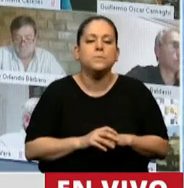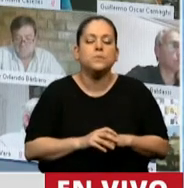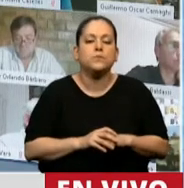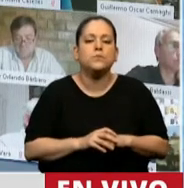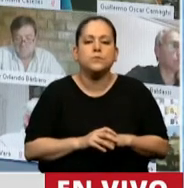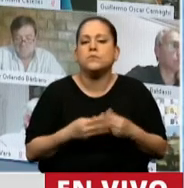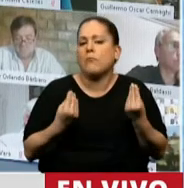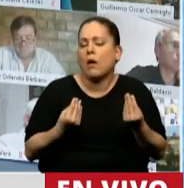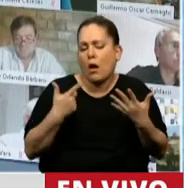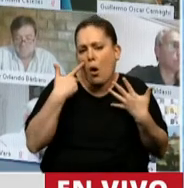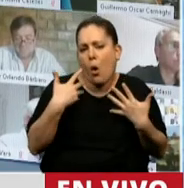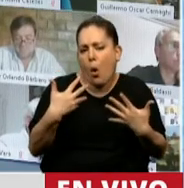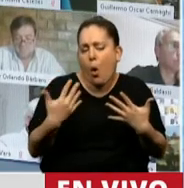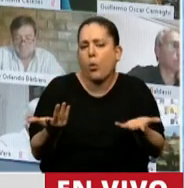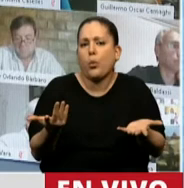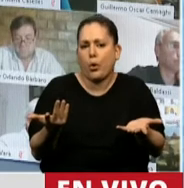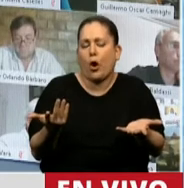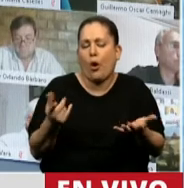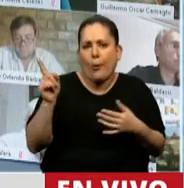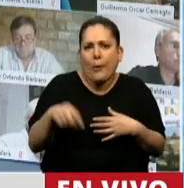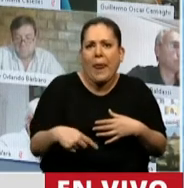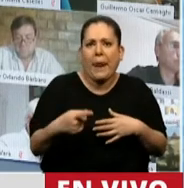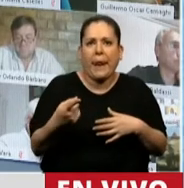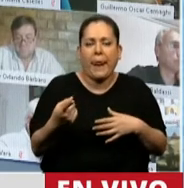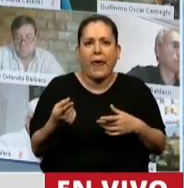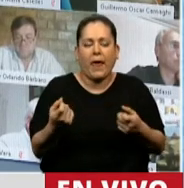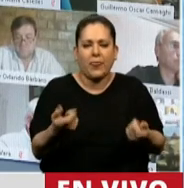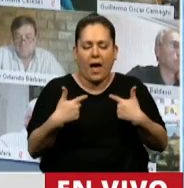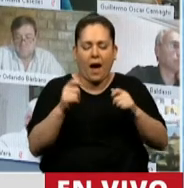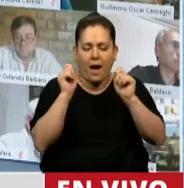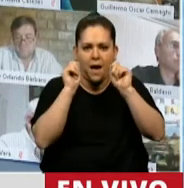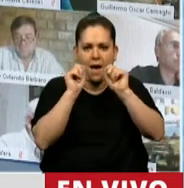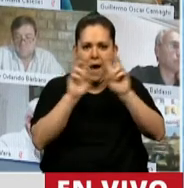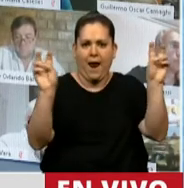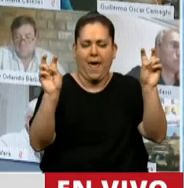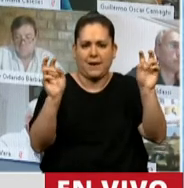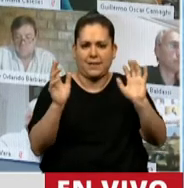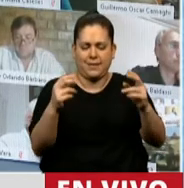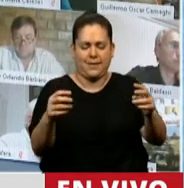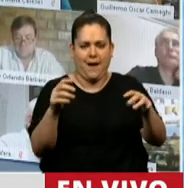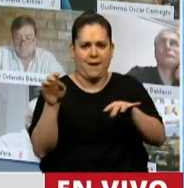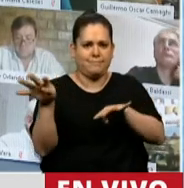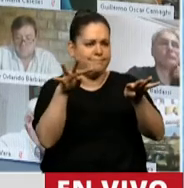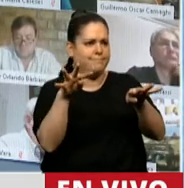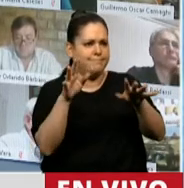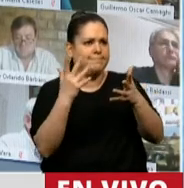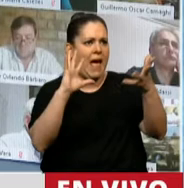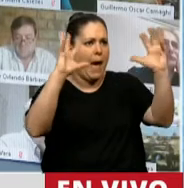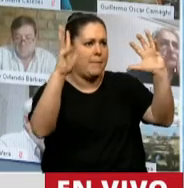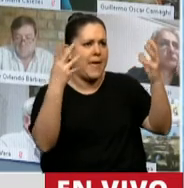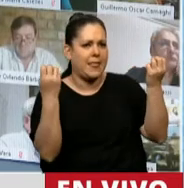que obviamente prenden una luz de alerta en nuestra relación con el medio ambiente,